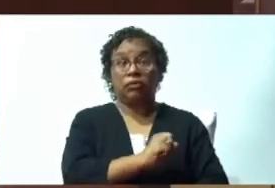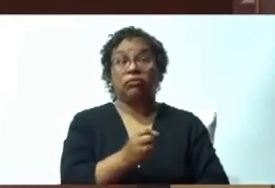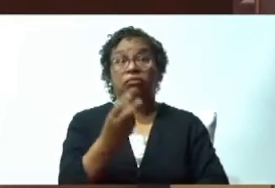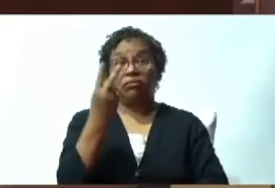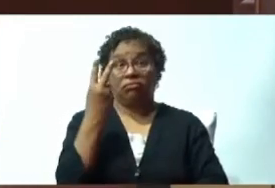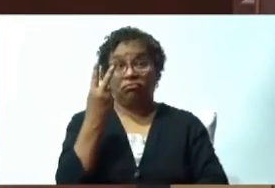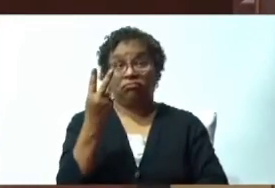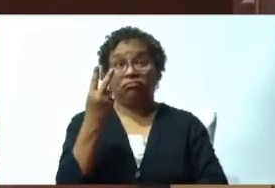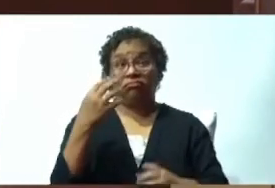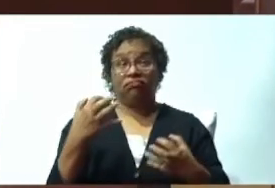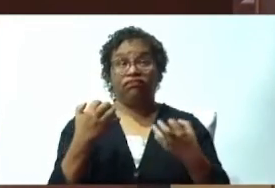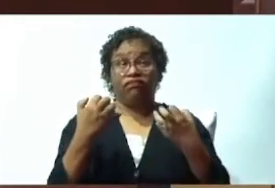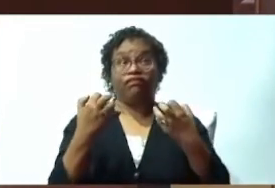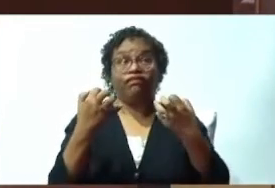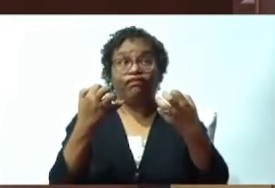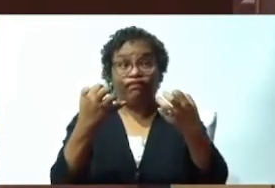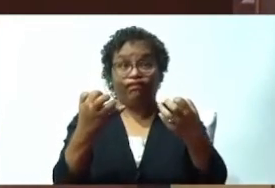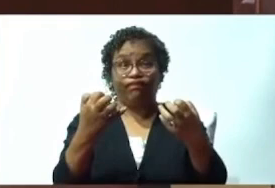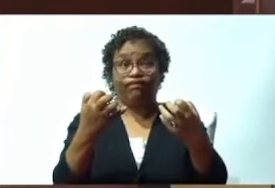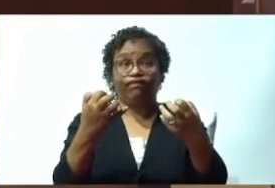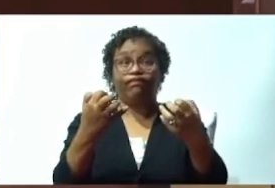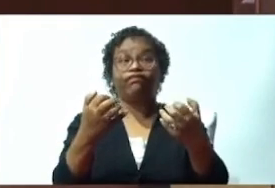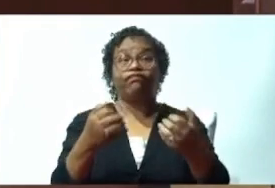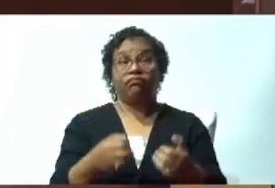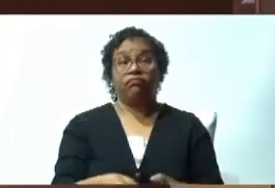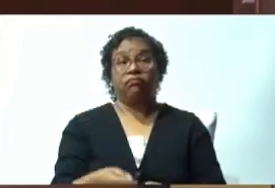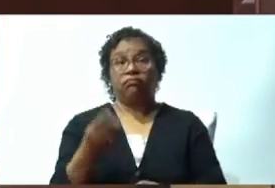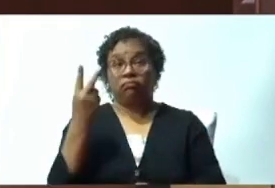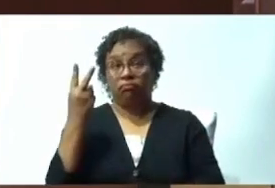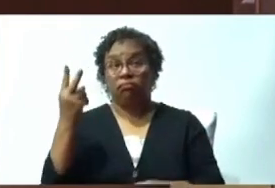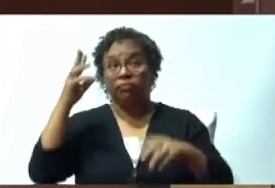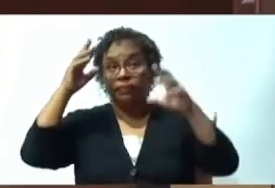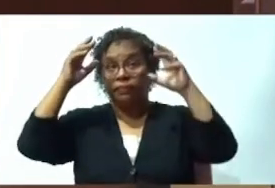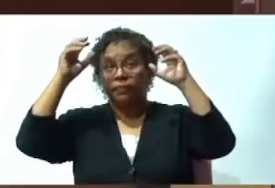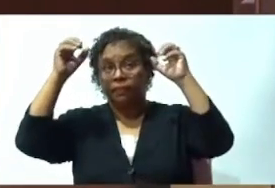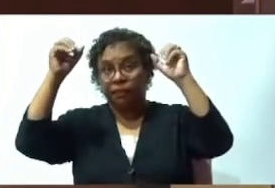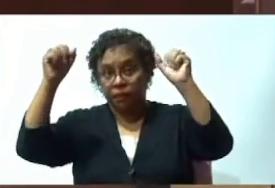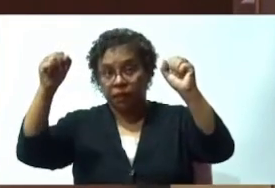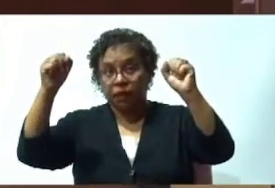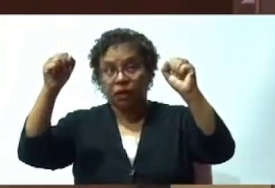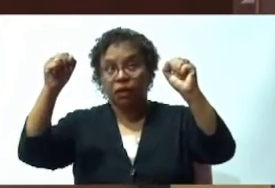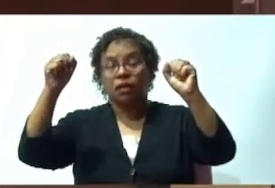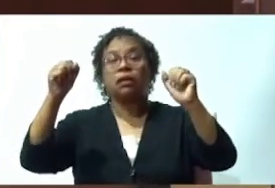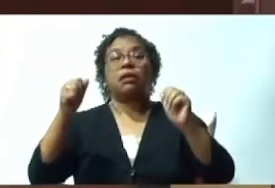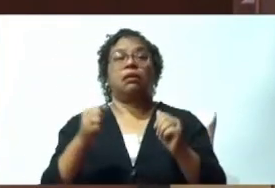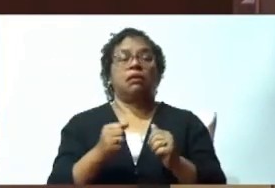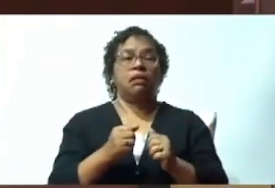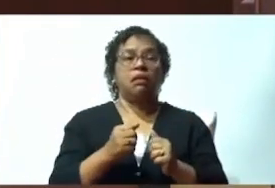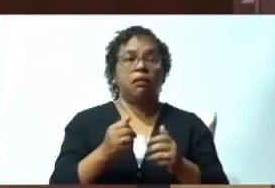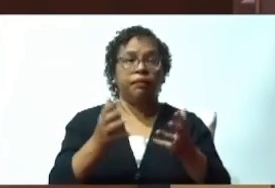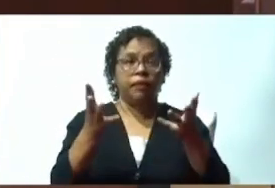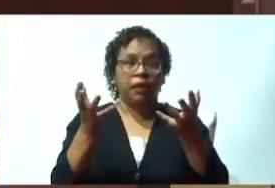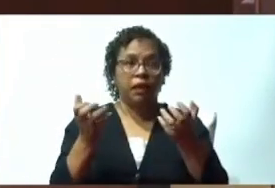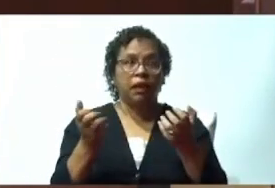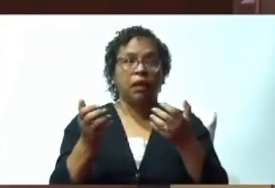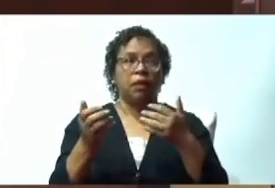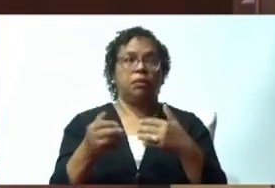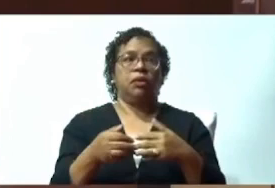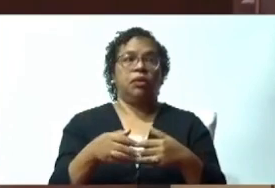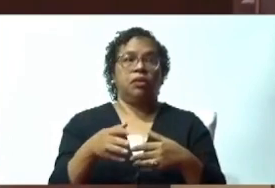ambos presidentes hemos estado coordinando para que aún en el proceso electoral nosotros podamos